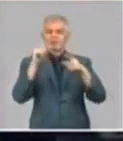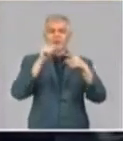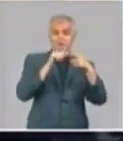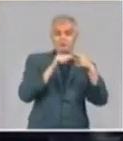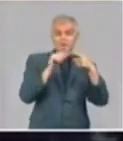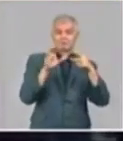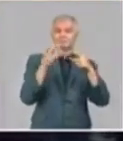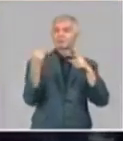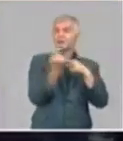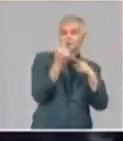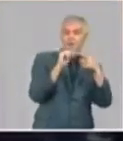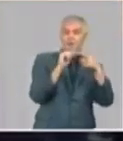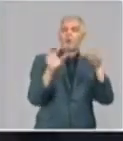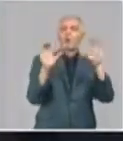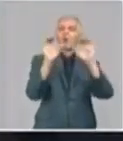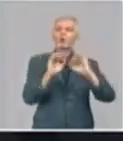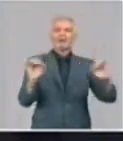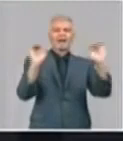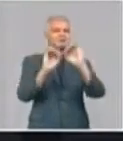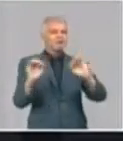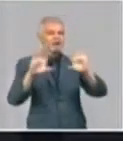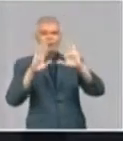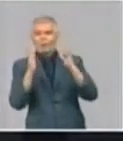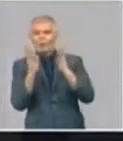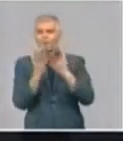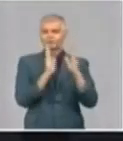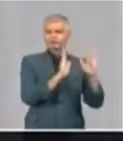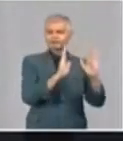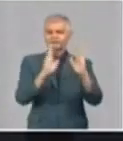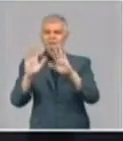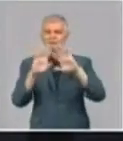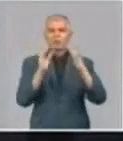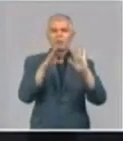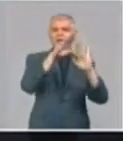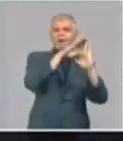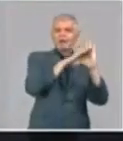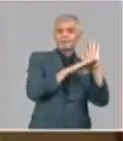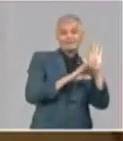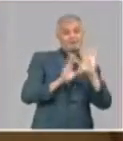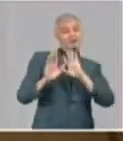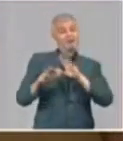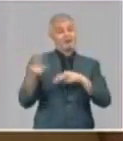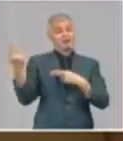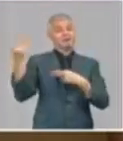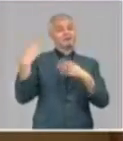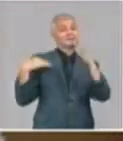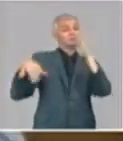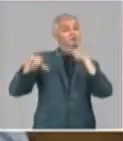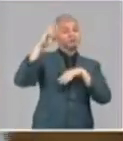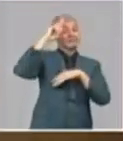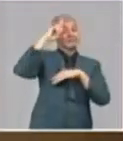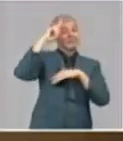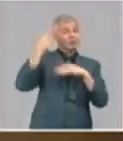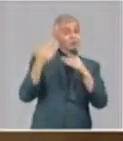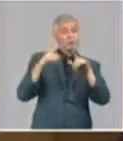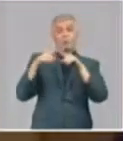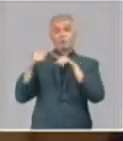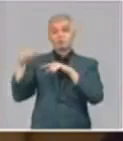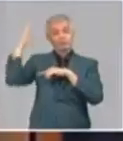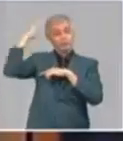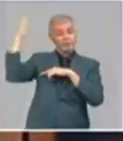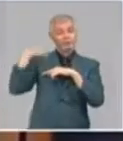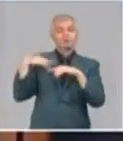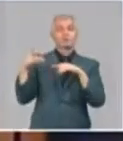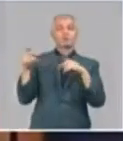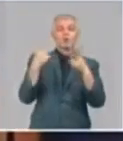en tomar las medidas correspondientes siguiendo las indicaciones del Ministerio de Salud y de la dirección del gobierno y en el plano funcional